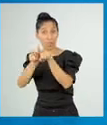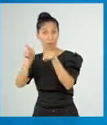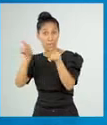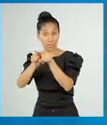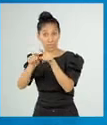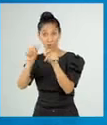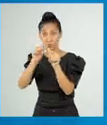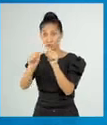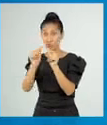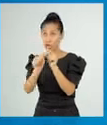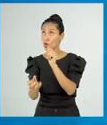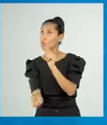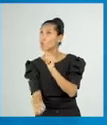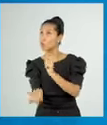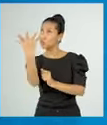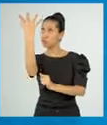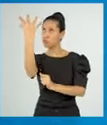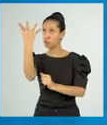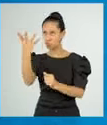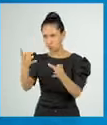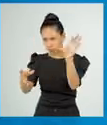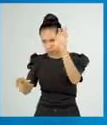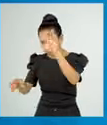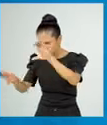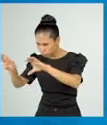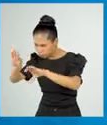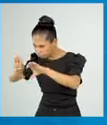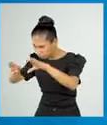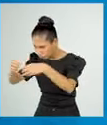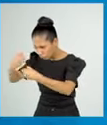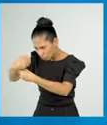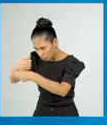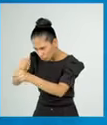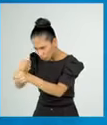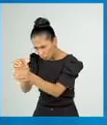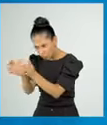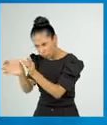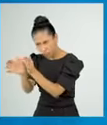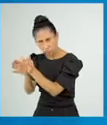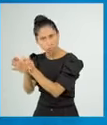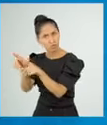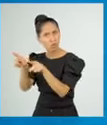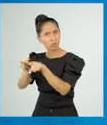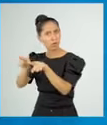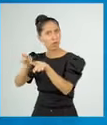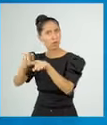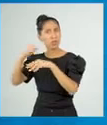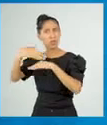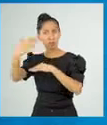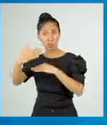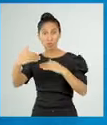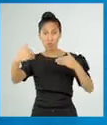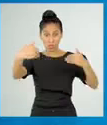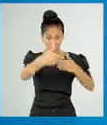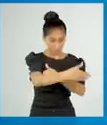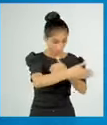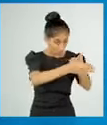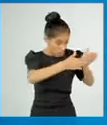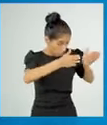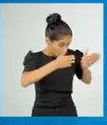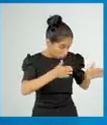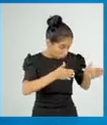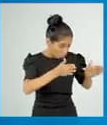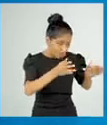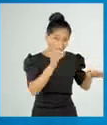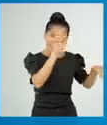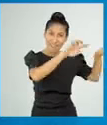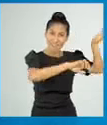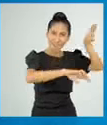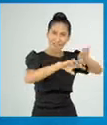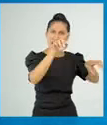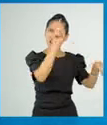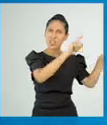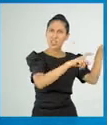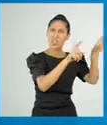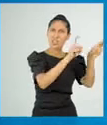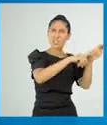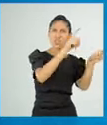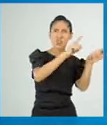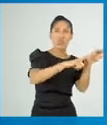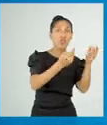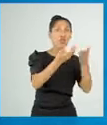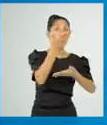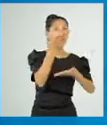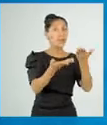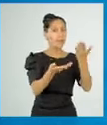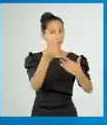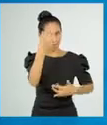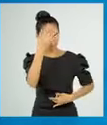fuego. Respecto al contenido del cofre, se sabe que eran las enfermedades y el tiempo que utilizó Efesto para